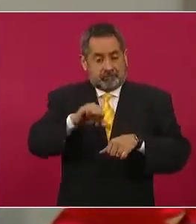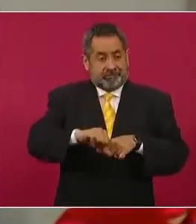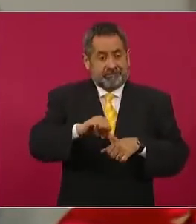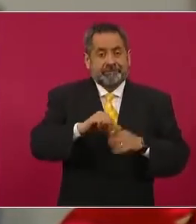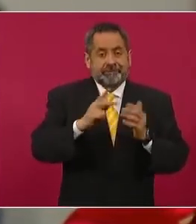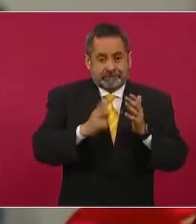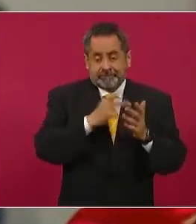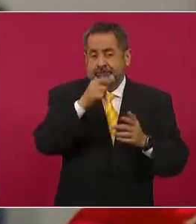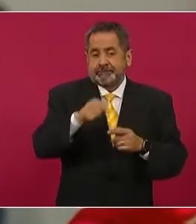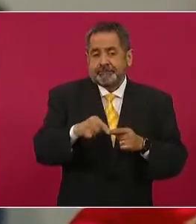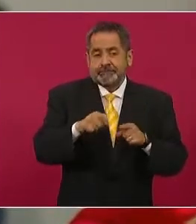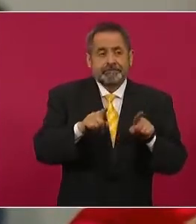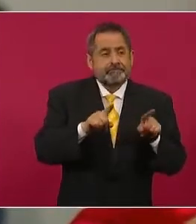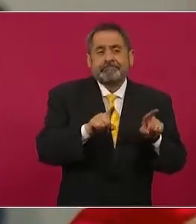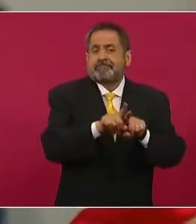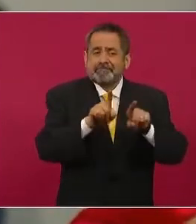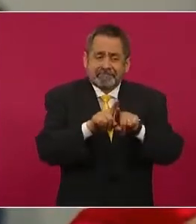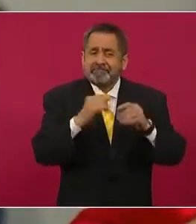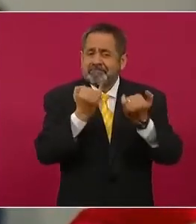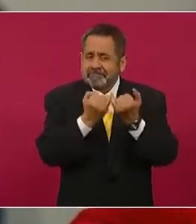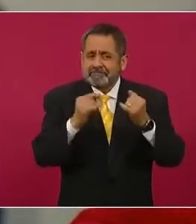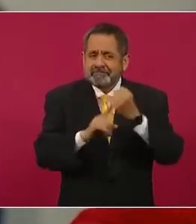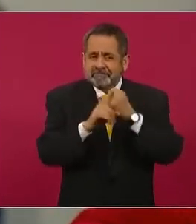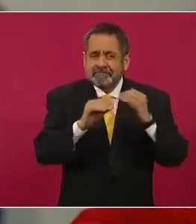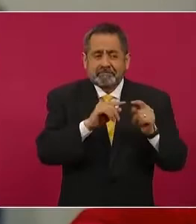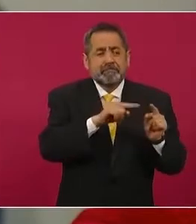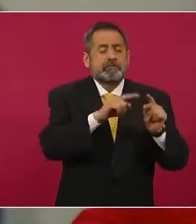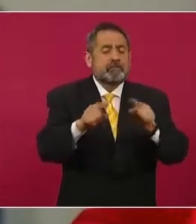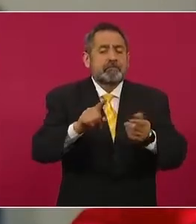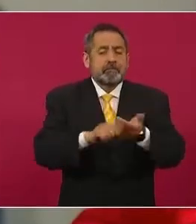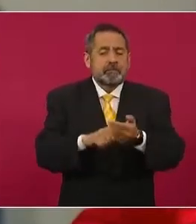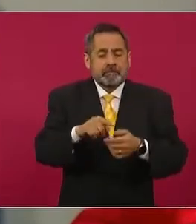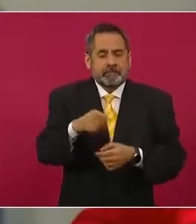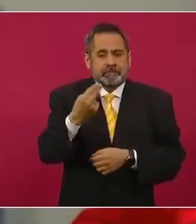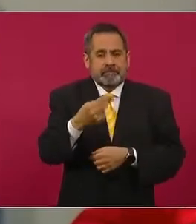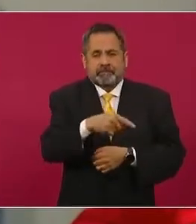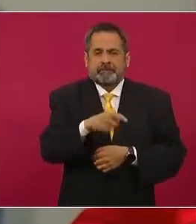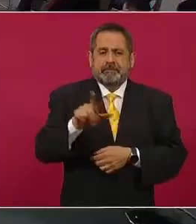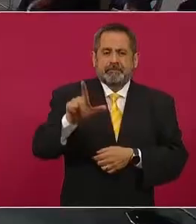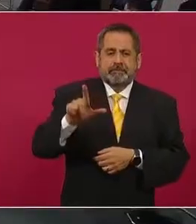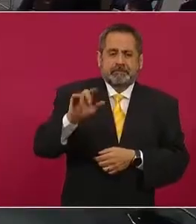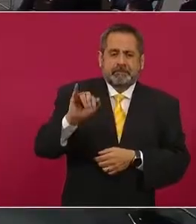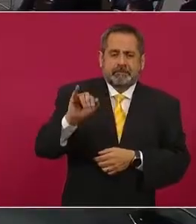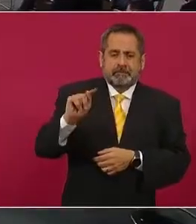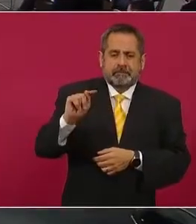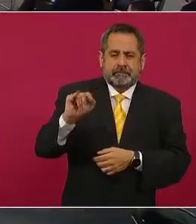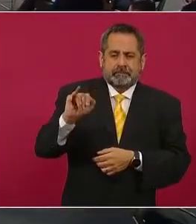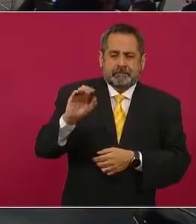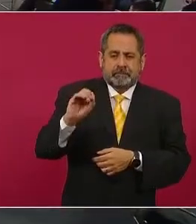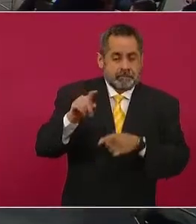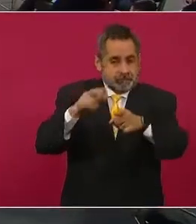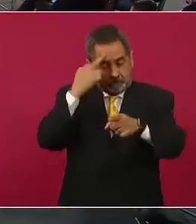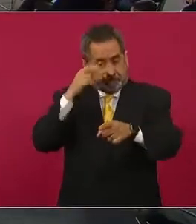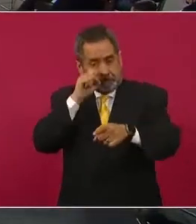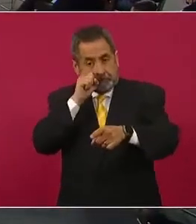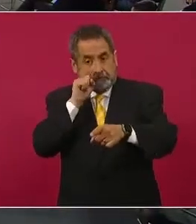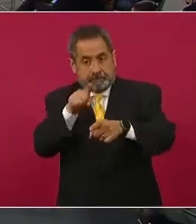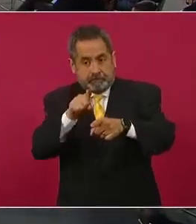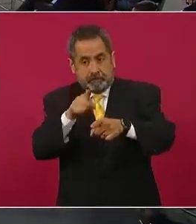disputa, el litio. Incluso usted mismo en alguna ocasión dio a conocer que se quiere